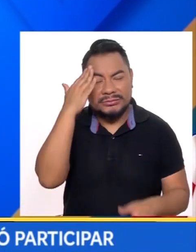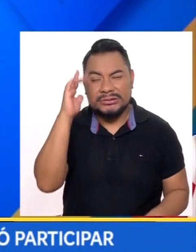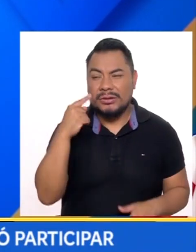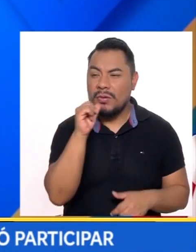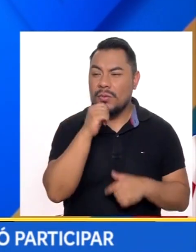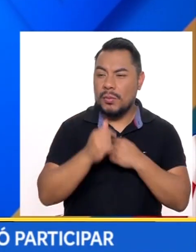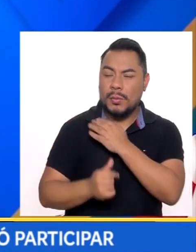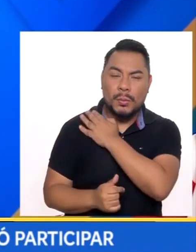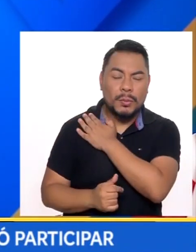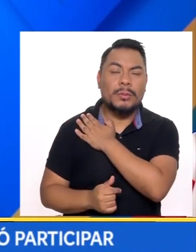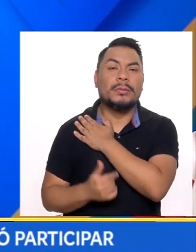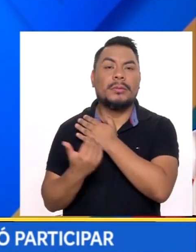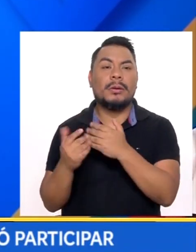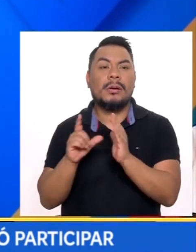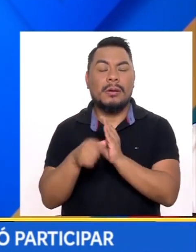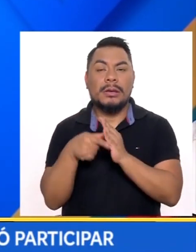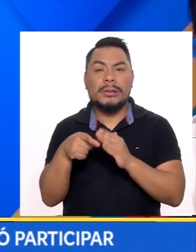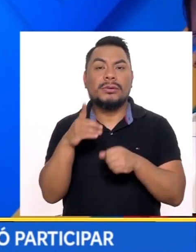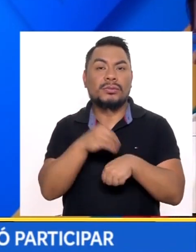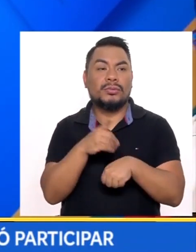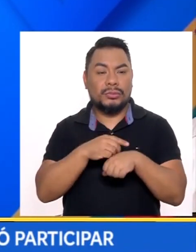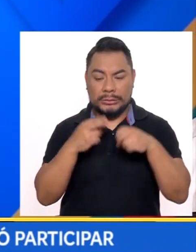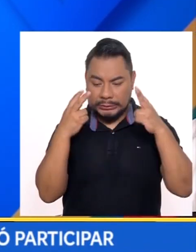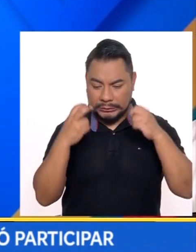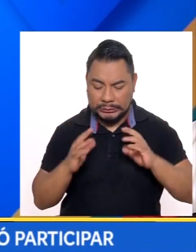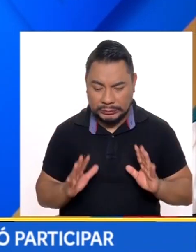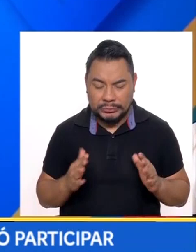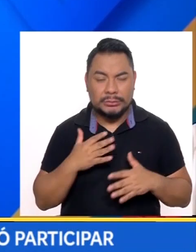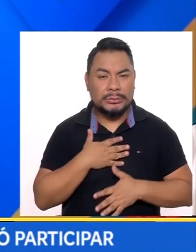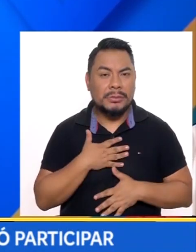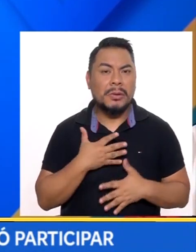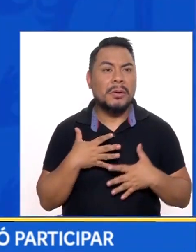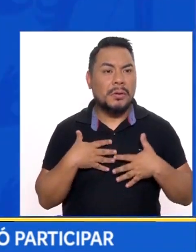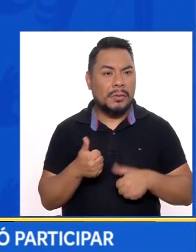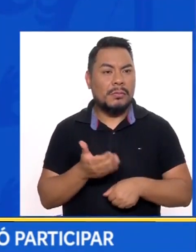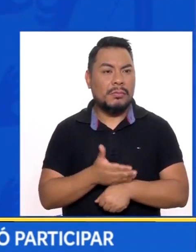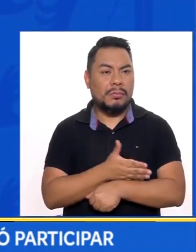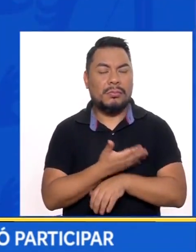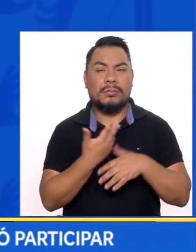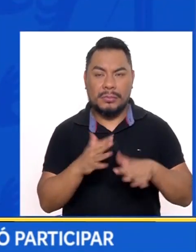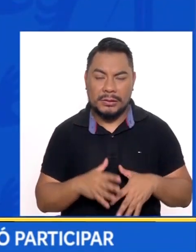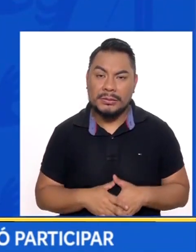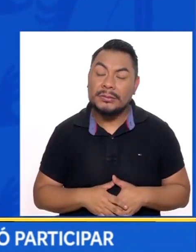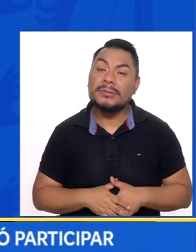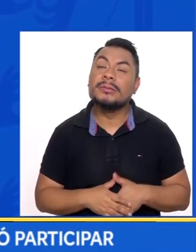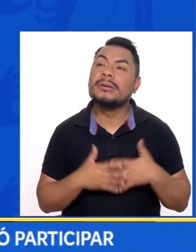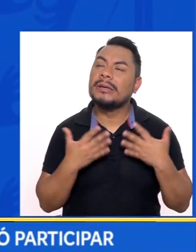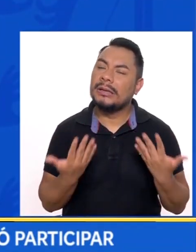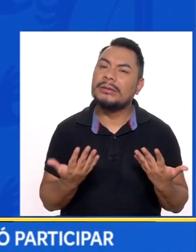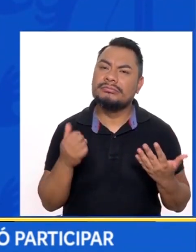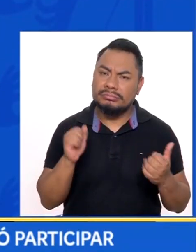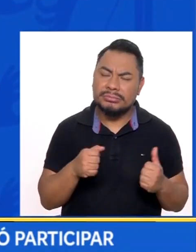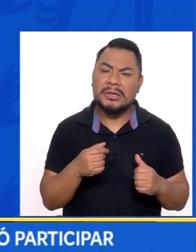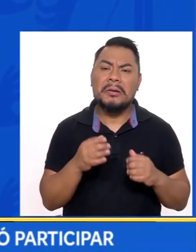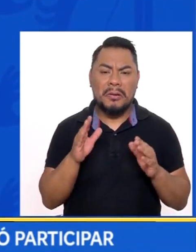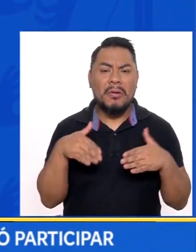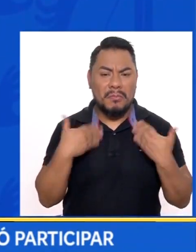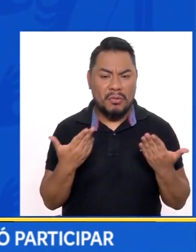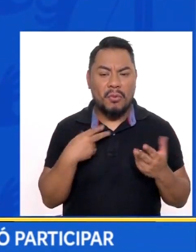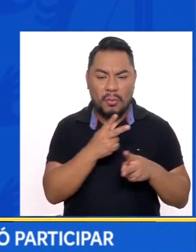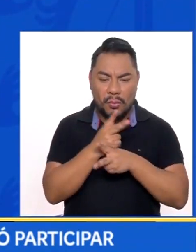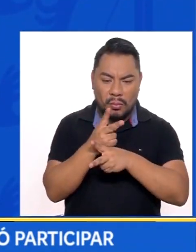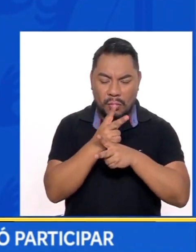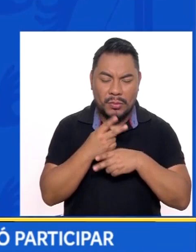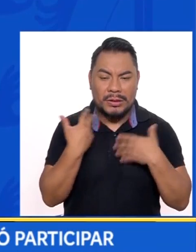Estuve hablando Con los entrenadores Con la parte médica También del IPD Que nos apoya bastante Dentro de la federación Pero nada Pude